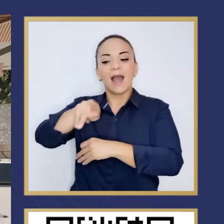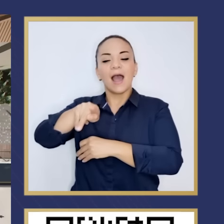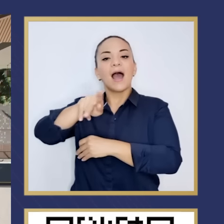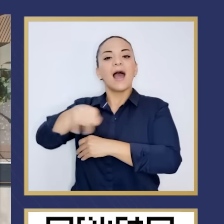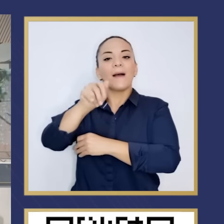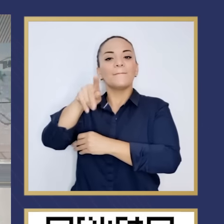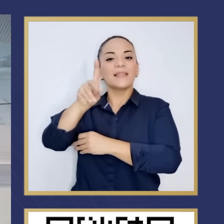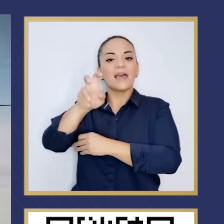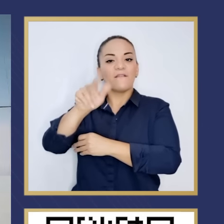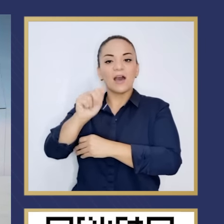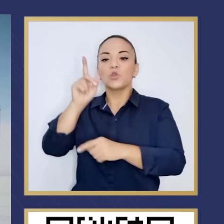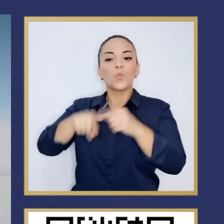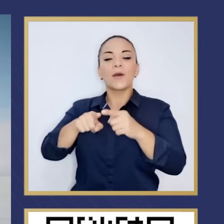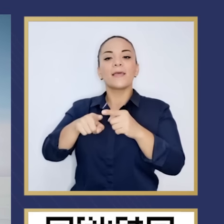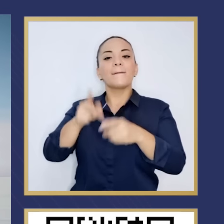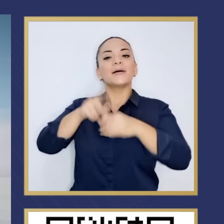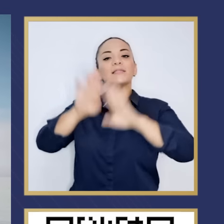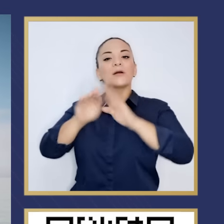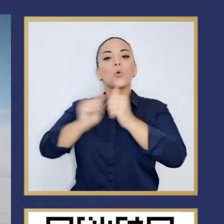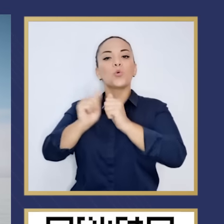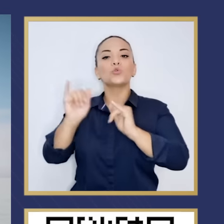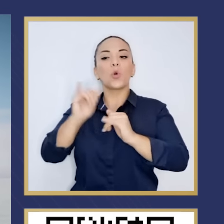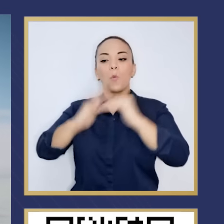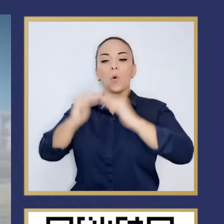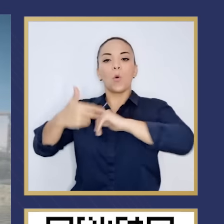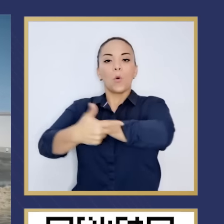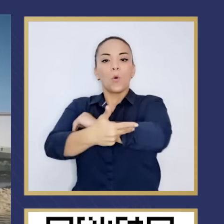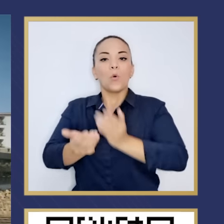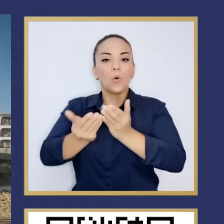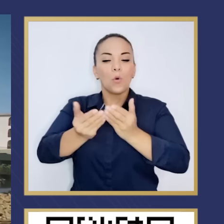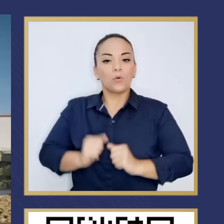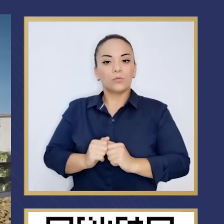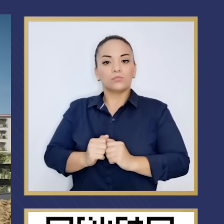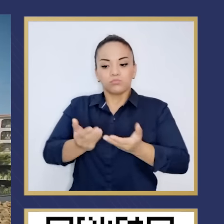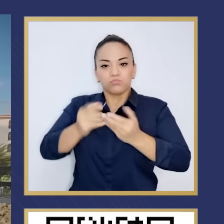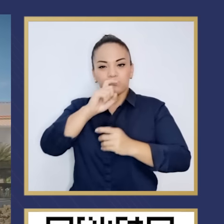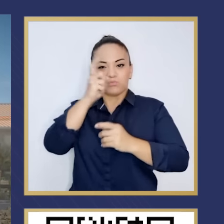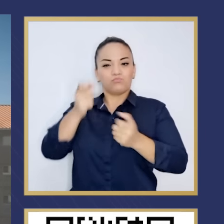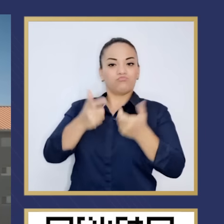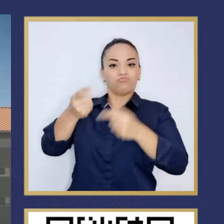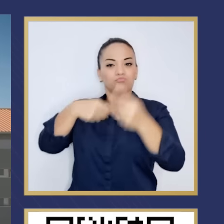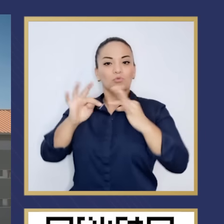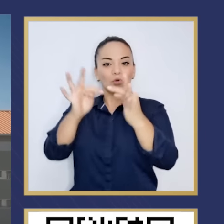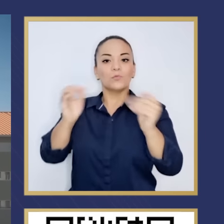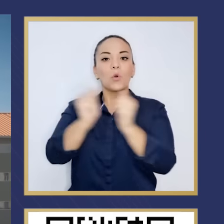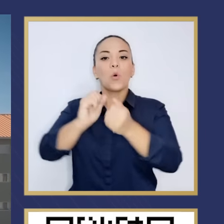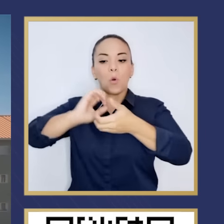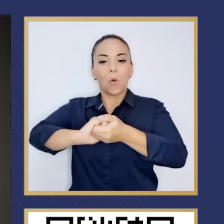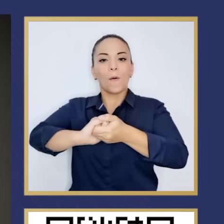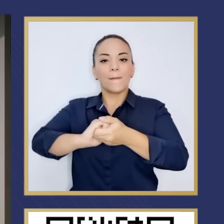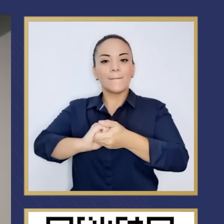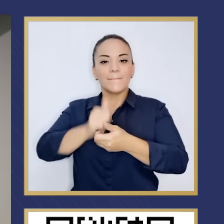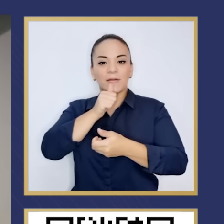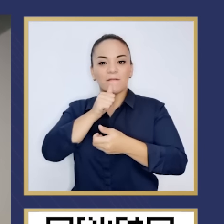participar en un concurso como la Marina y la Terminal de Cruceros en alianza con el sector privado? ¿Cómo le